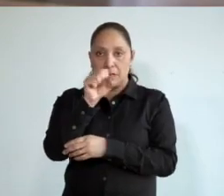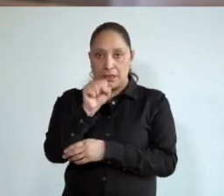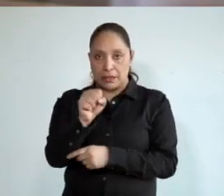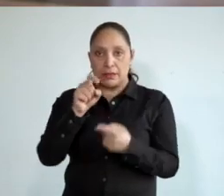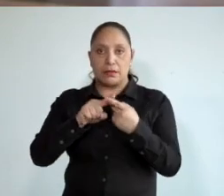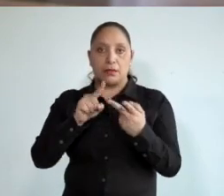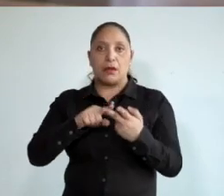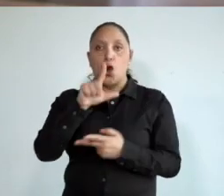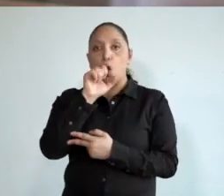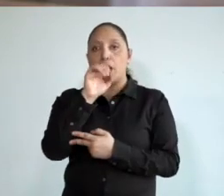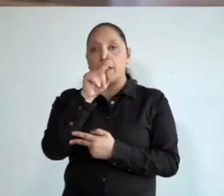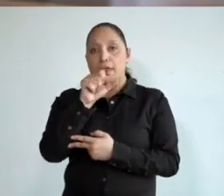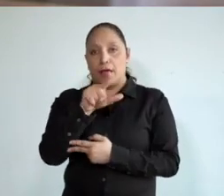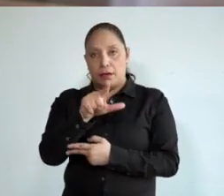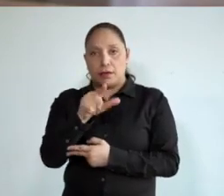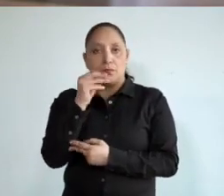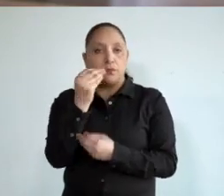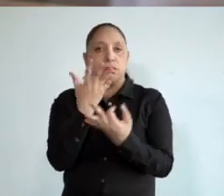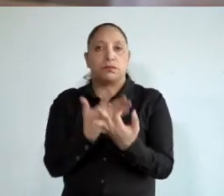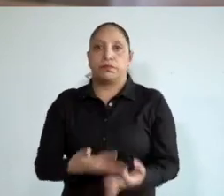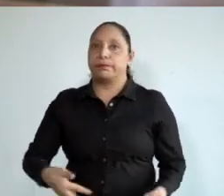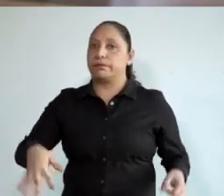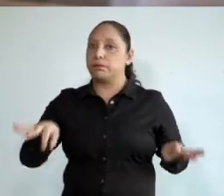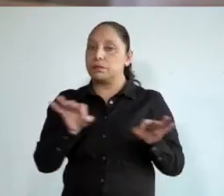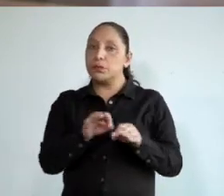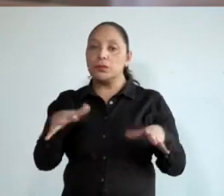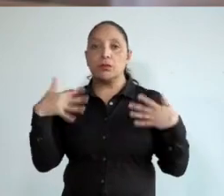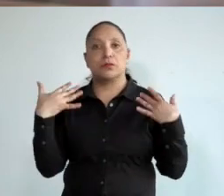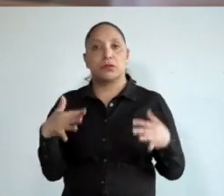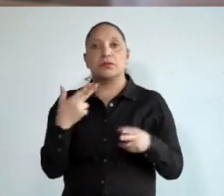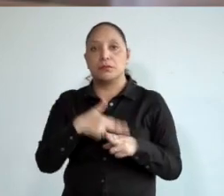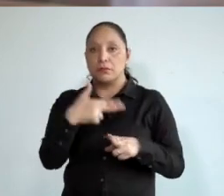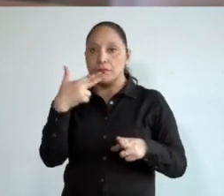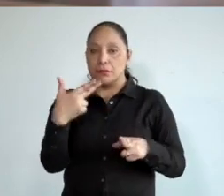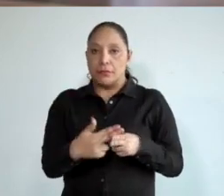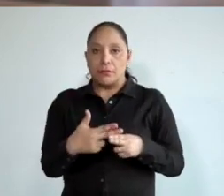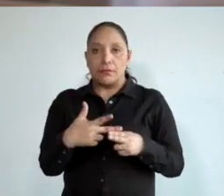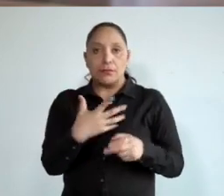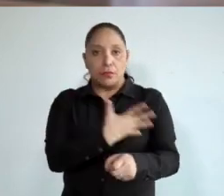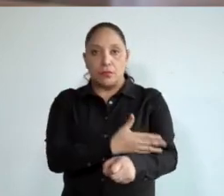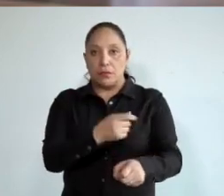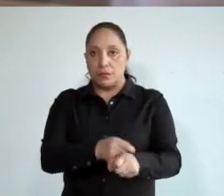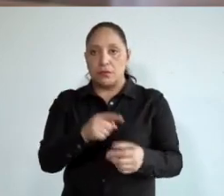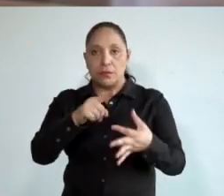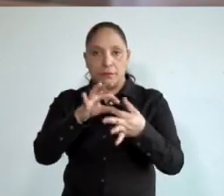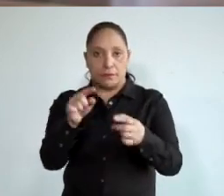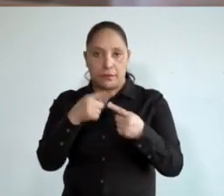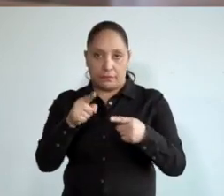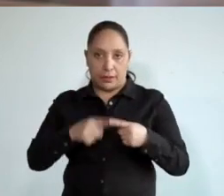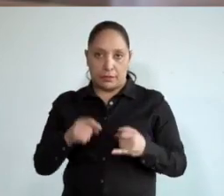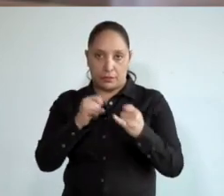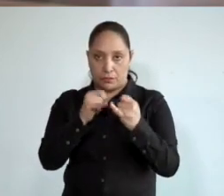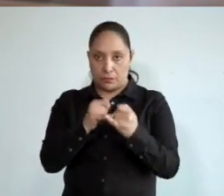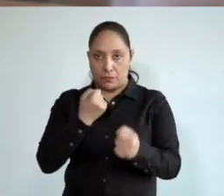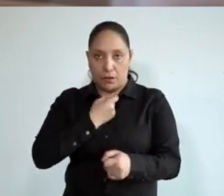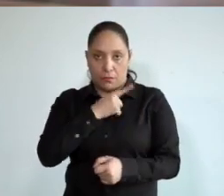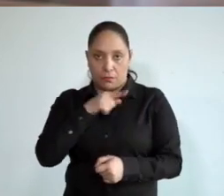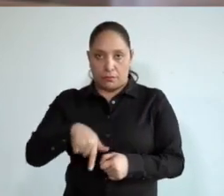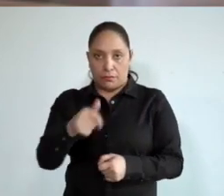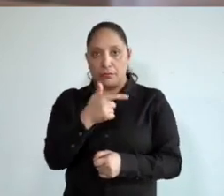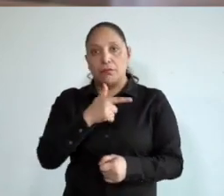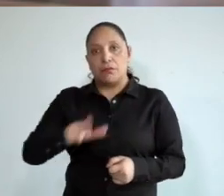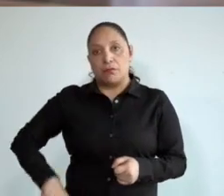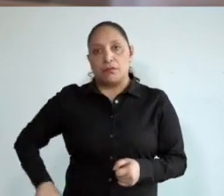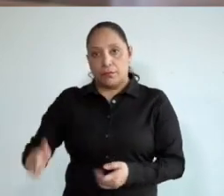SMS y Locatel, que ha sido muy importante, hasta la coordinación con las instituciones de salud del Gobierno de